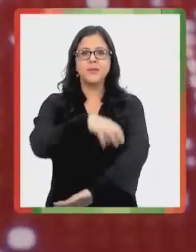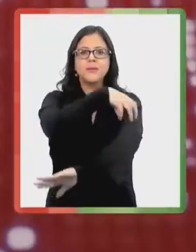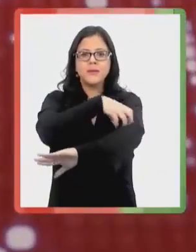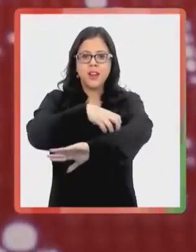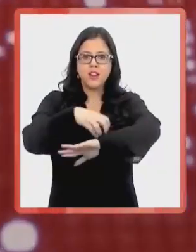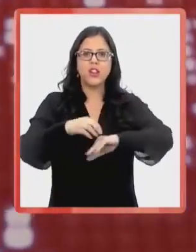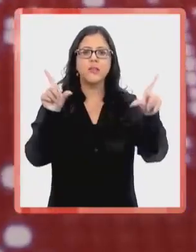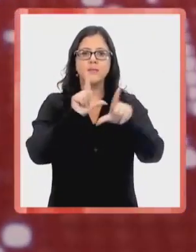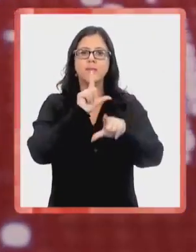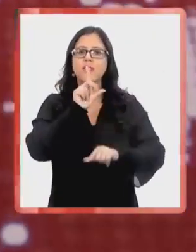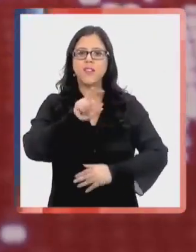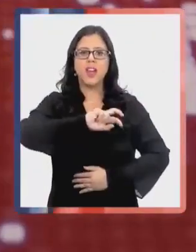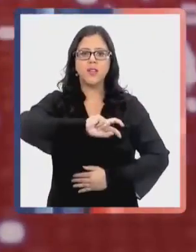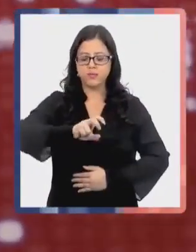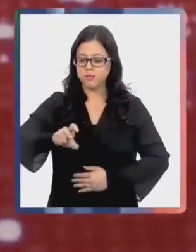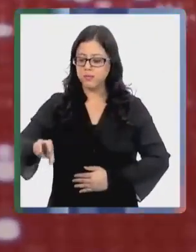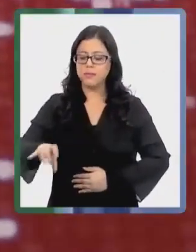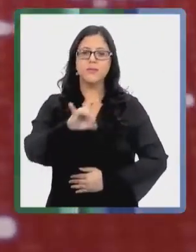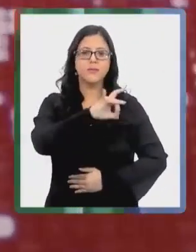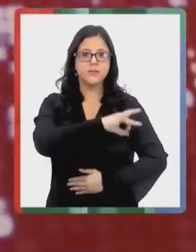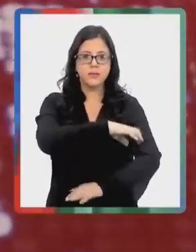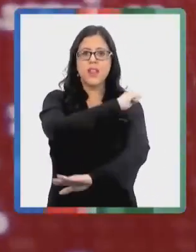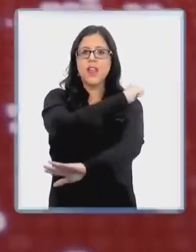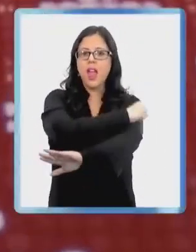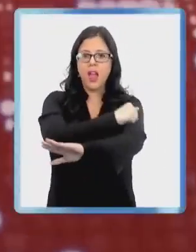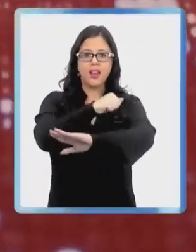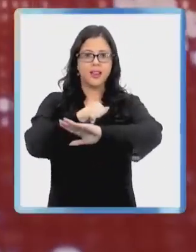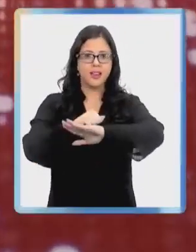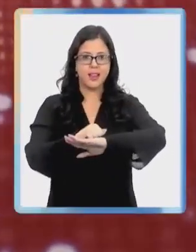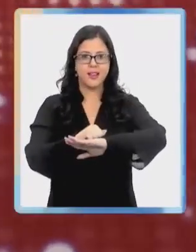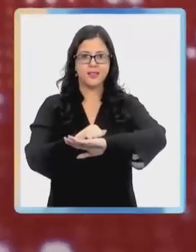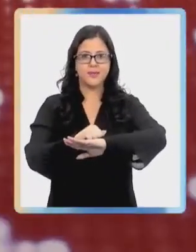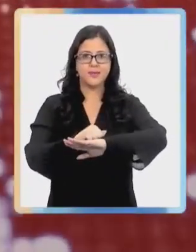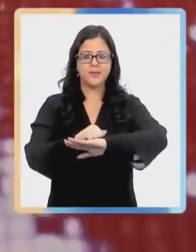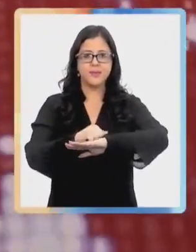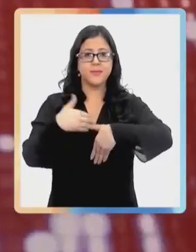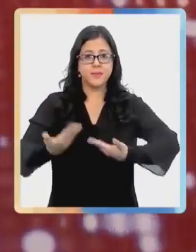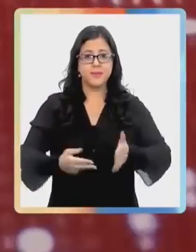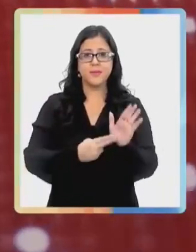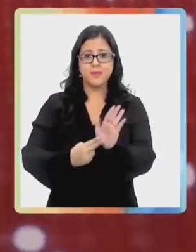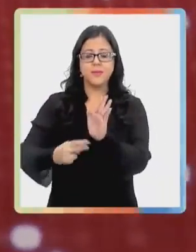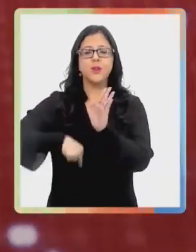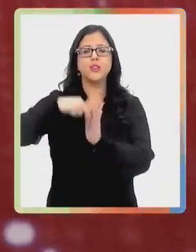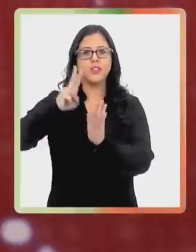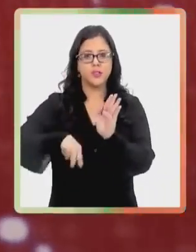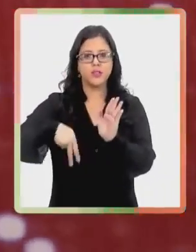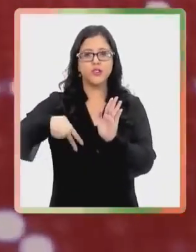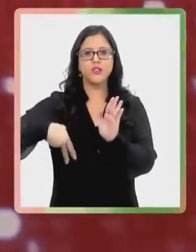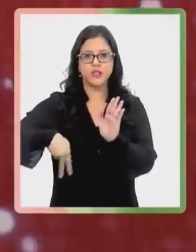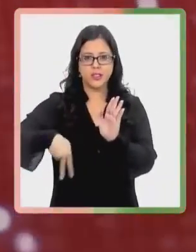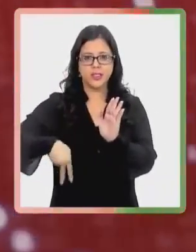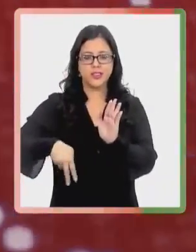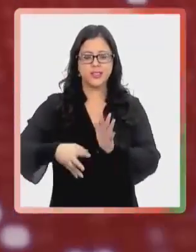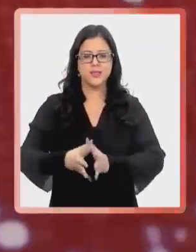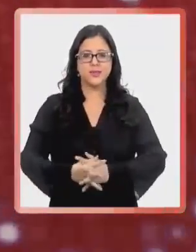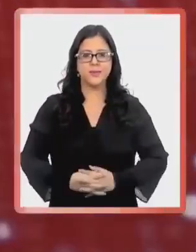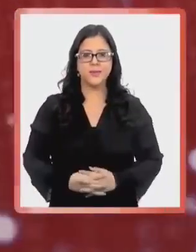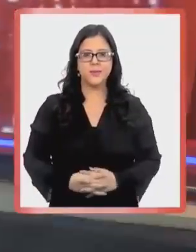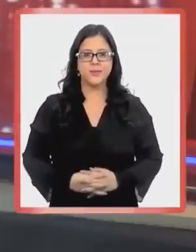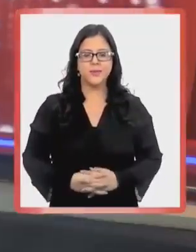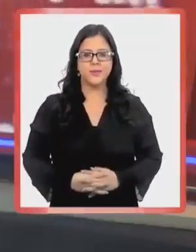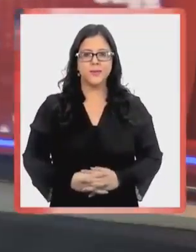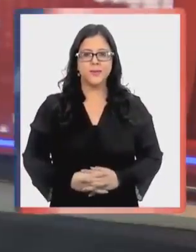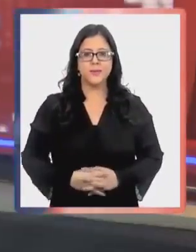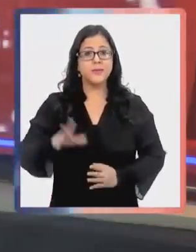Asociación Regional de Canales de Televisión de Señal Abierta de Chile. Arcatel presenta Portavoz Noticias.